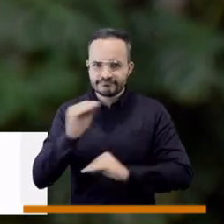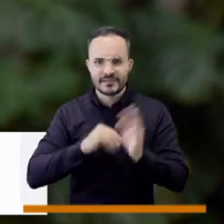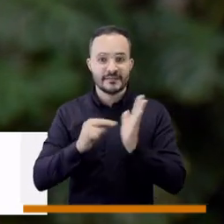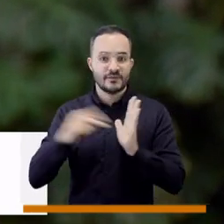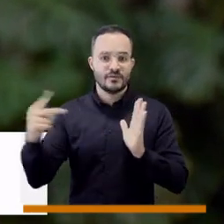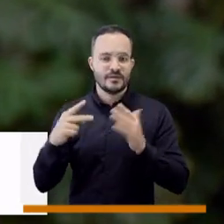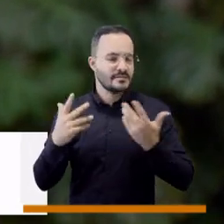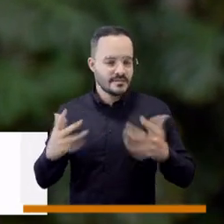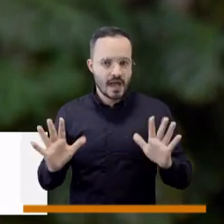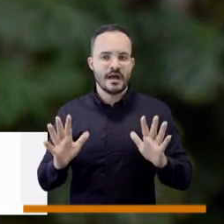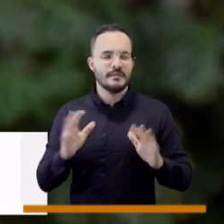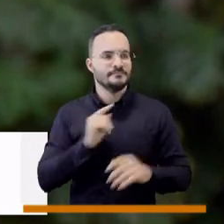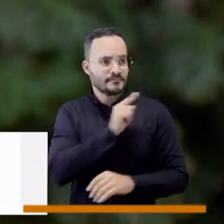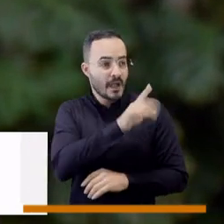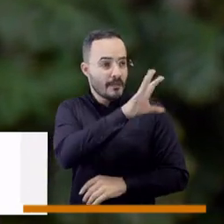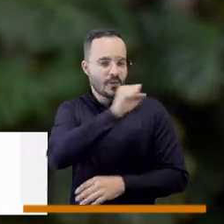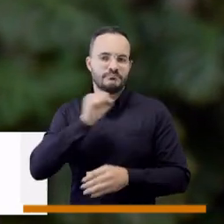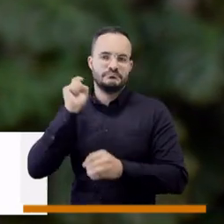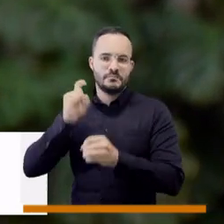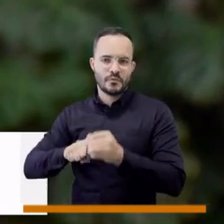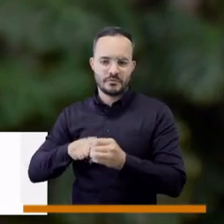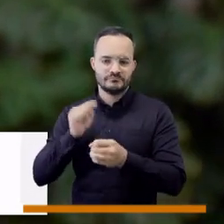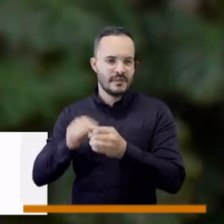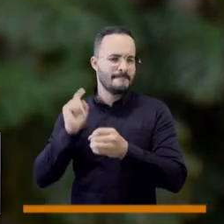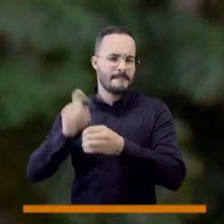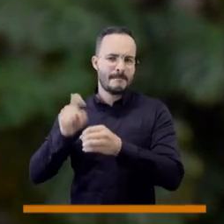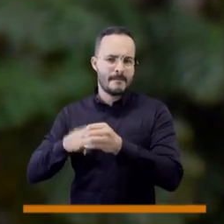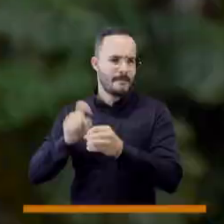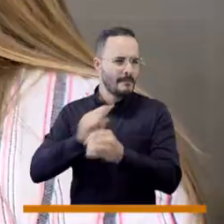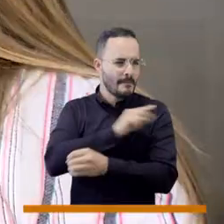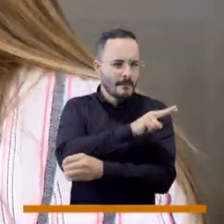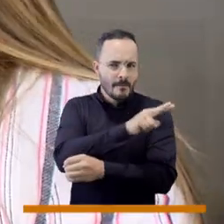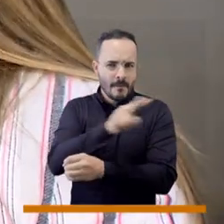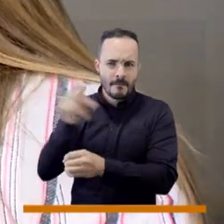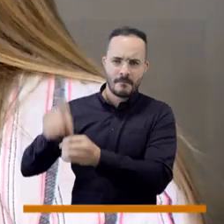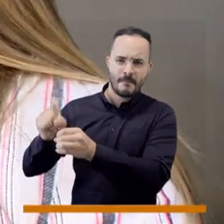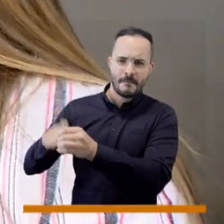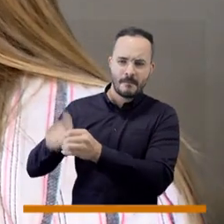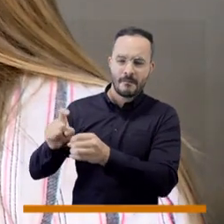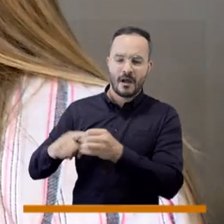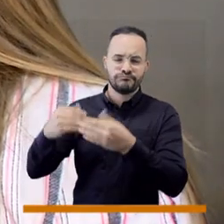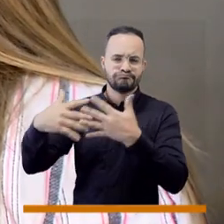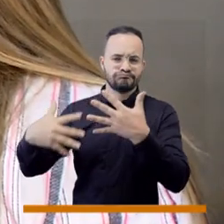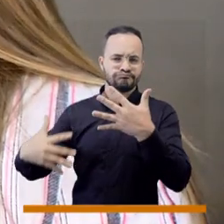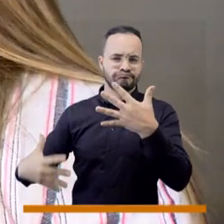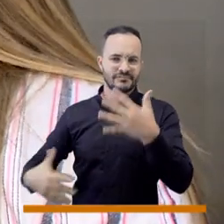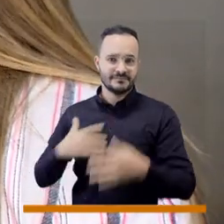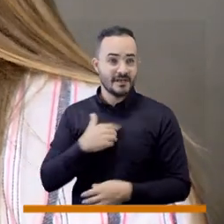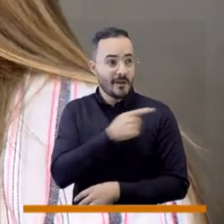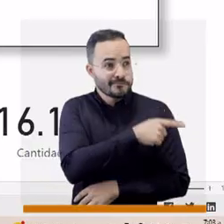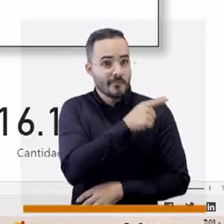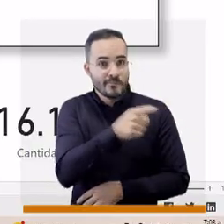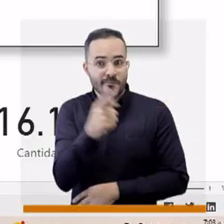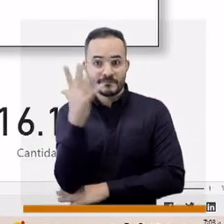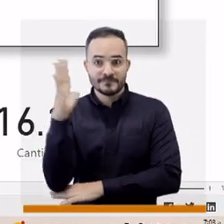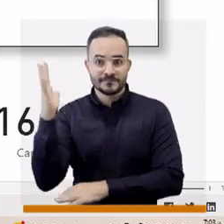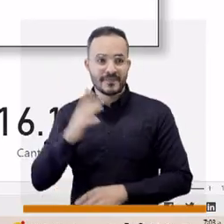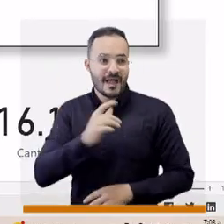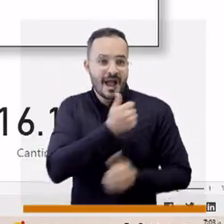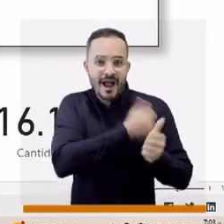hacer un reporte de todos los árboles que se siembran en el valle de la Burrá. Allí quedan toda la caracterización de cada individuo,